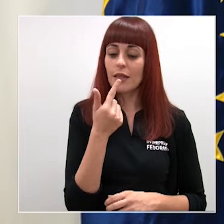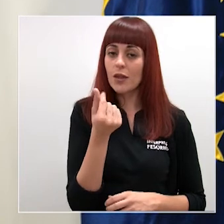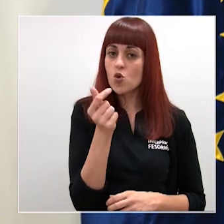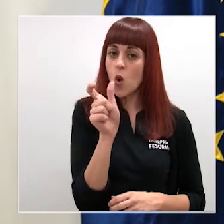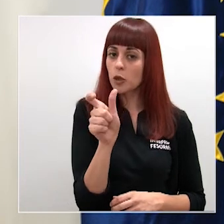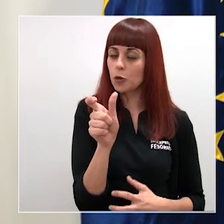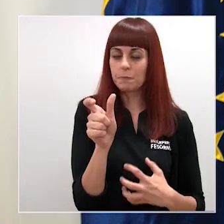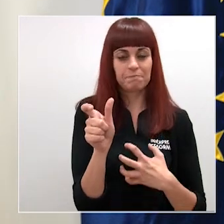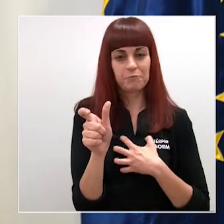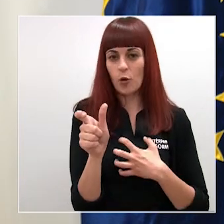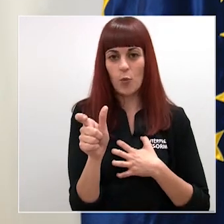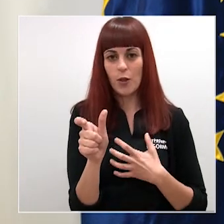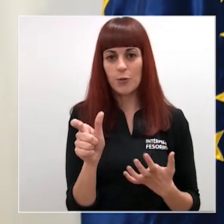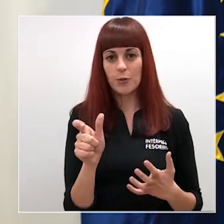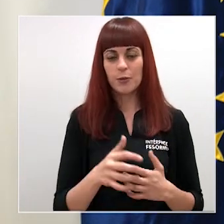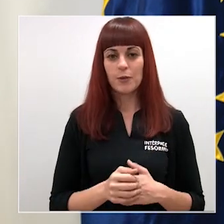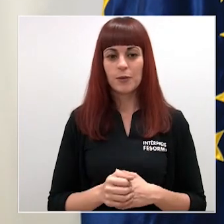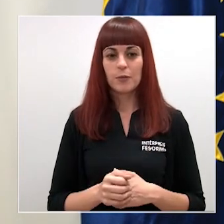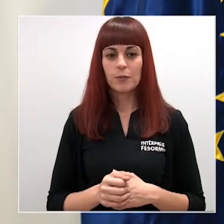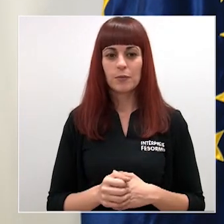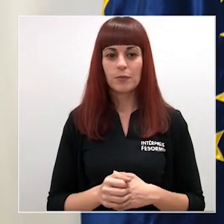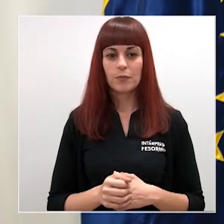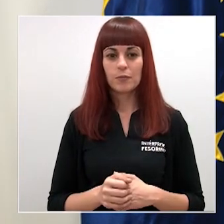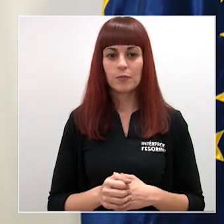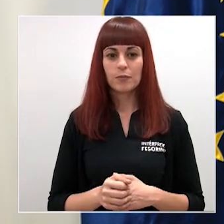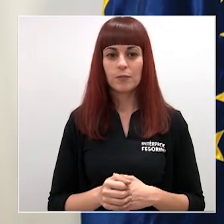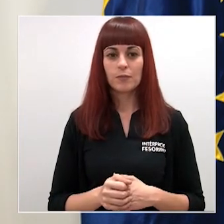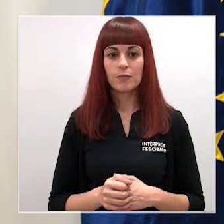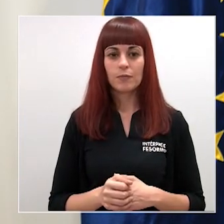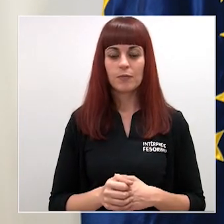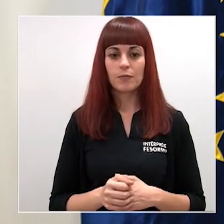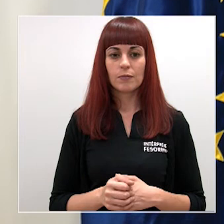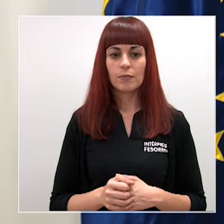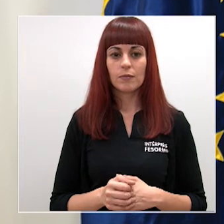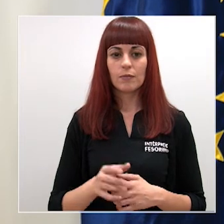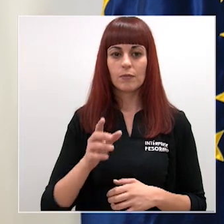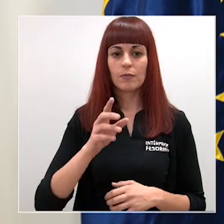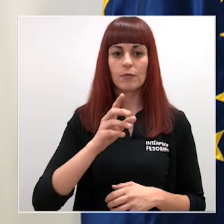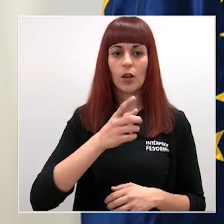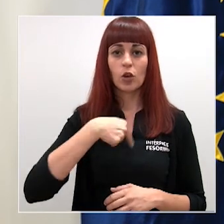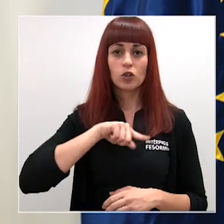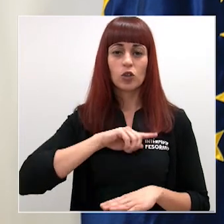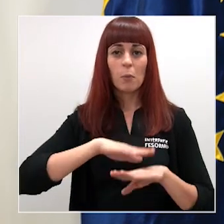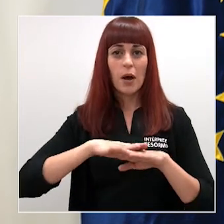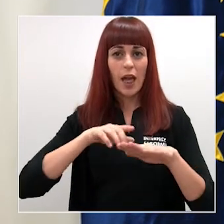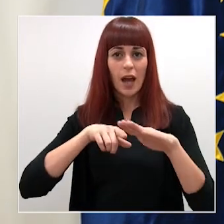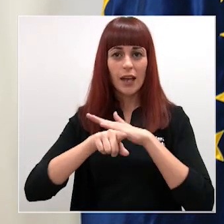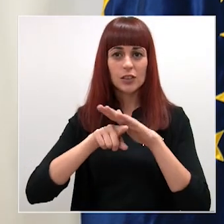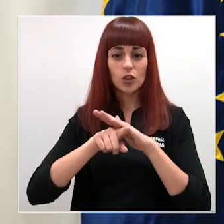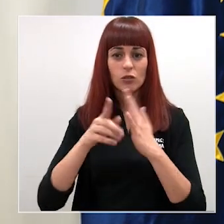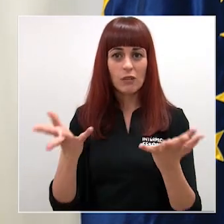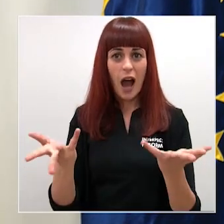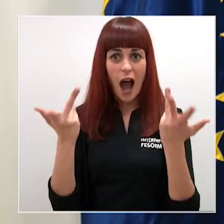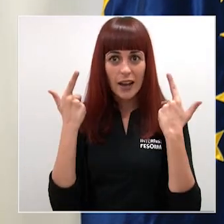que bueno dependemos por supuesto de los presupuestos que se acaban de aprobar nosotros por agilidad nos